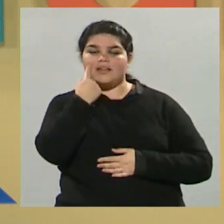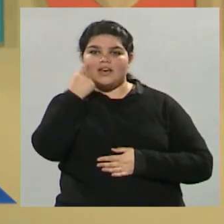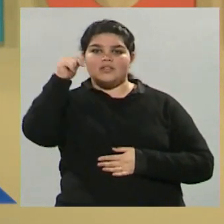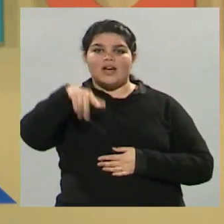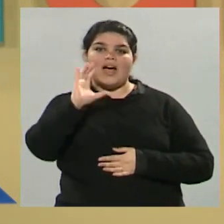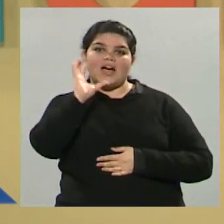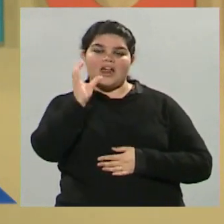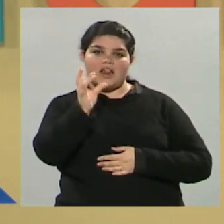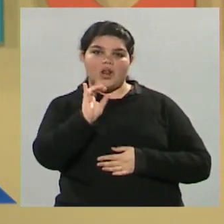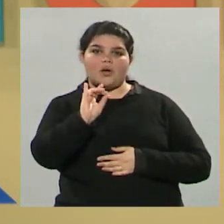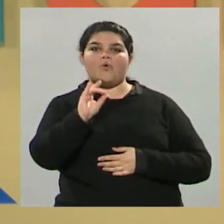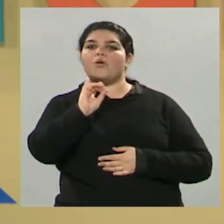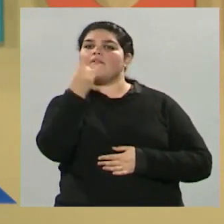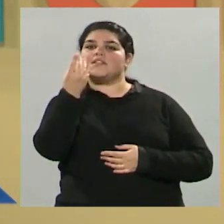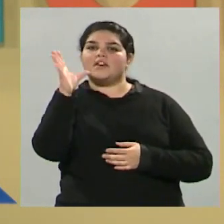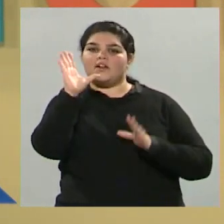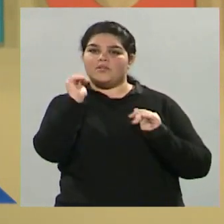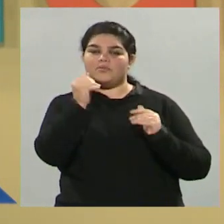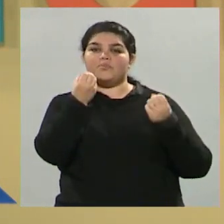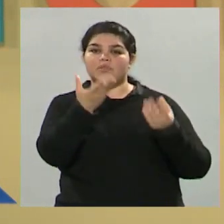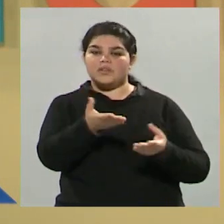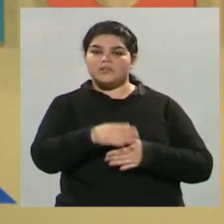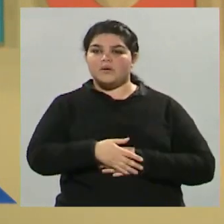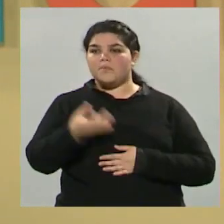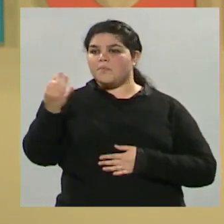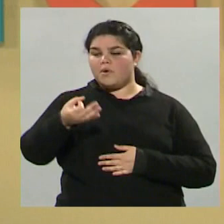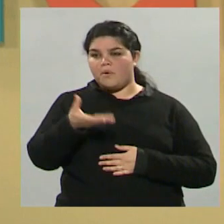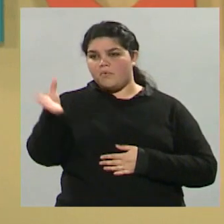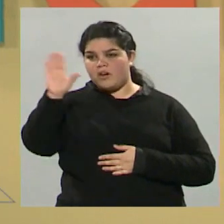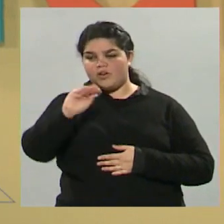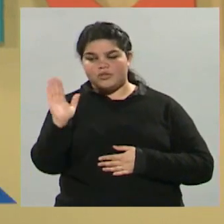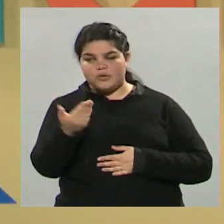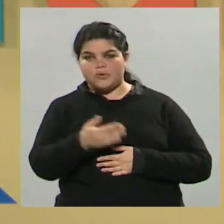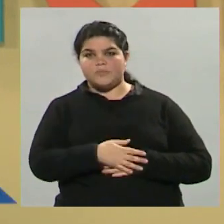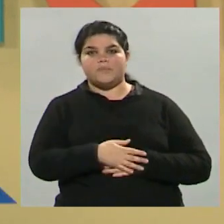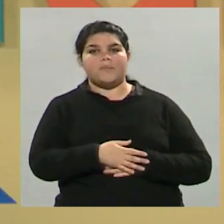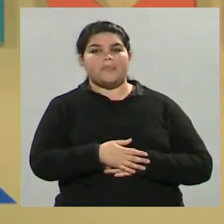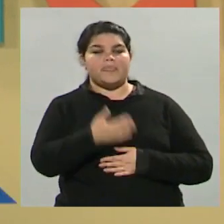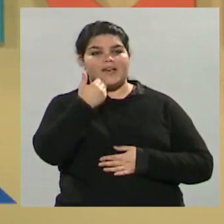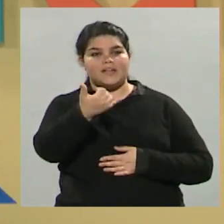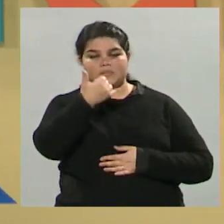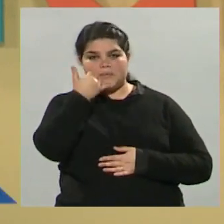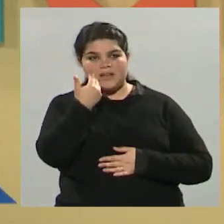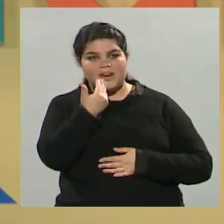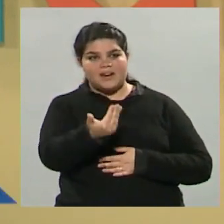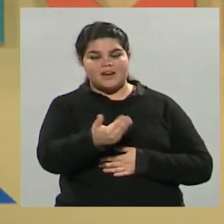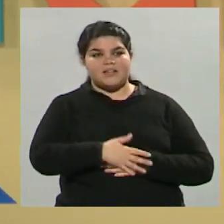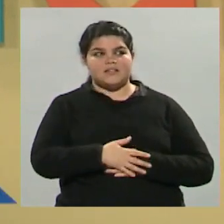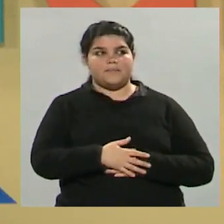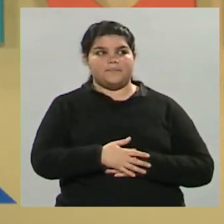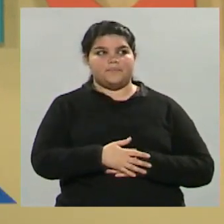el canal de la Universidad, te saluda. ¿Cómo te va? Muy bien. Buenas noches, Ignacio. Buenas noches a todos. Muchísimas gracias por atendernos en este día lunes.